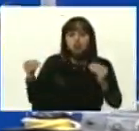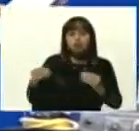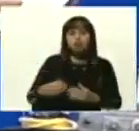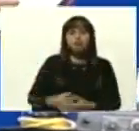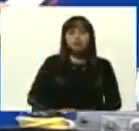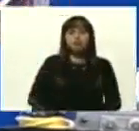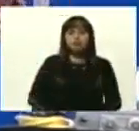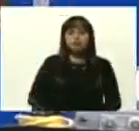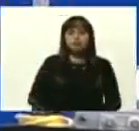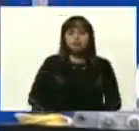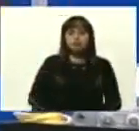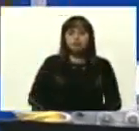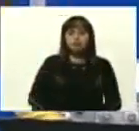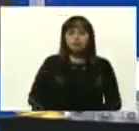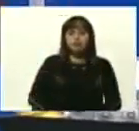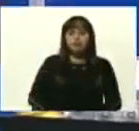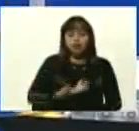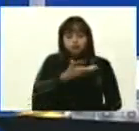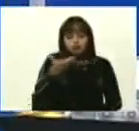Héctor,